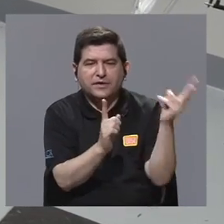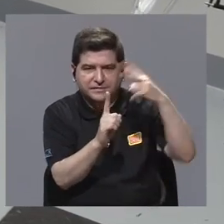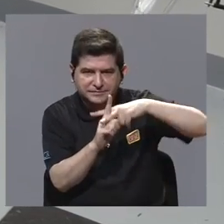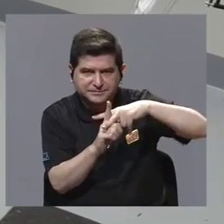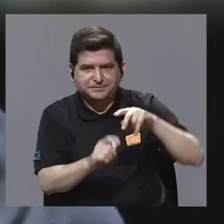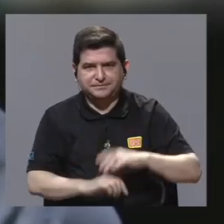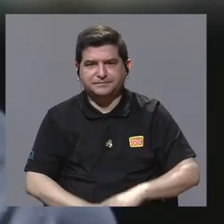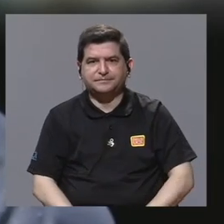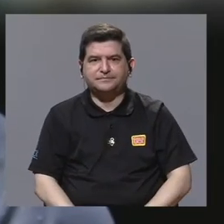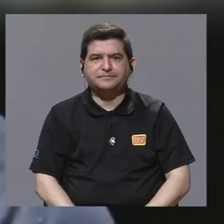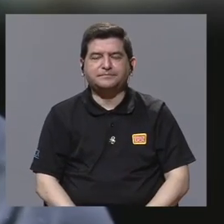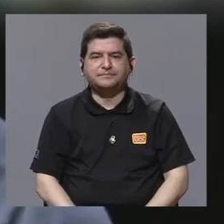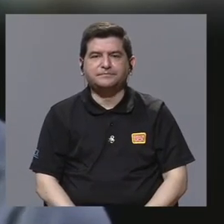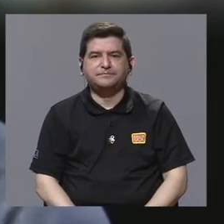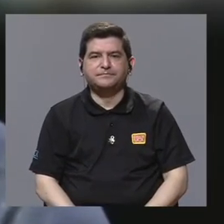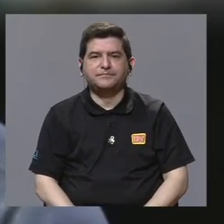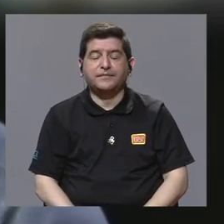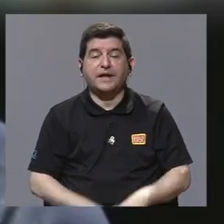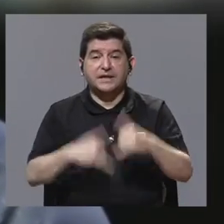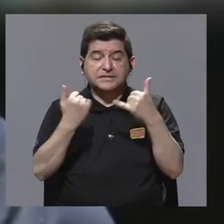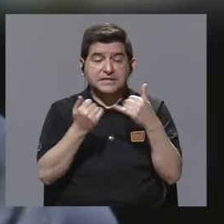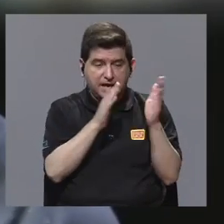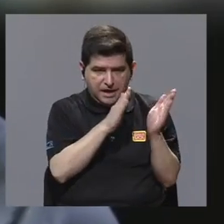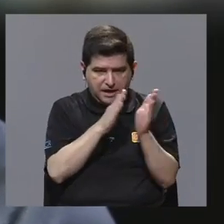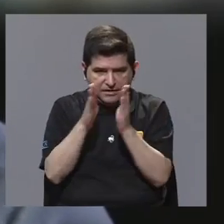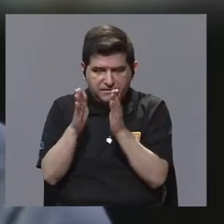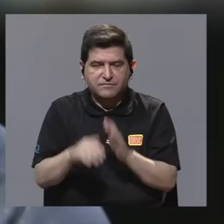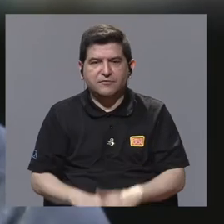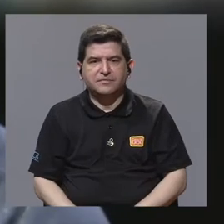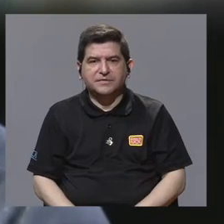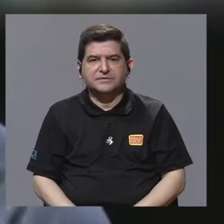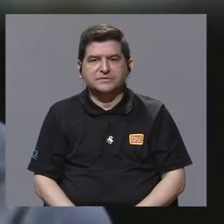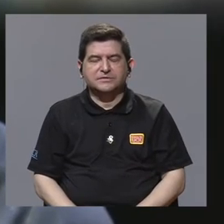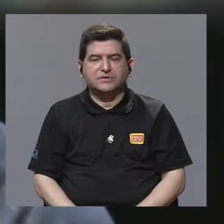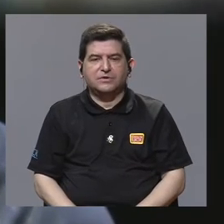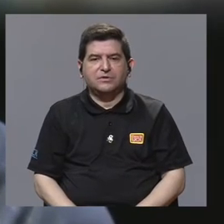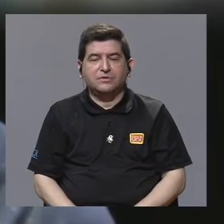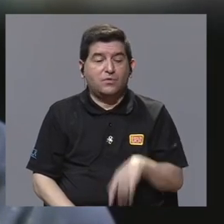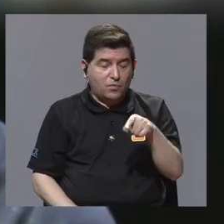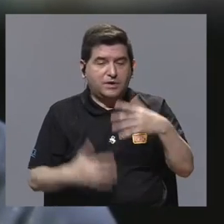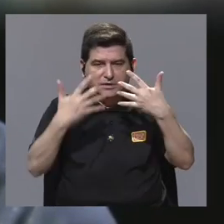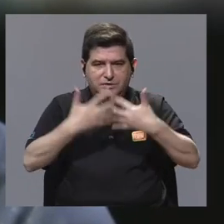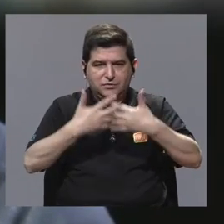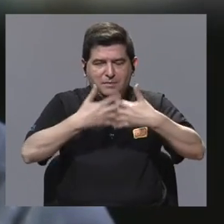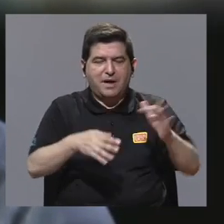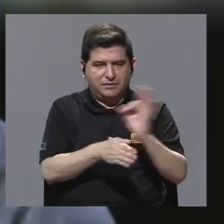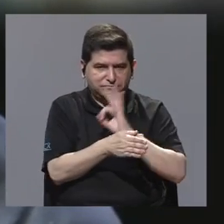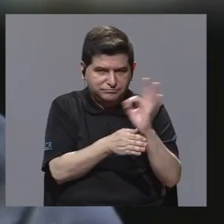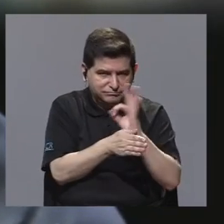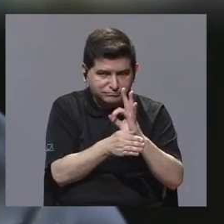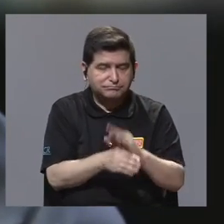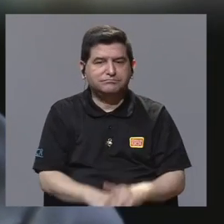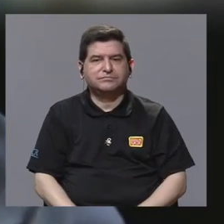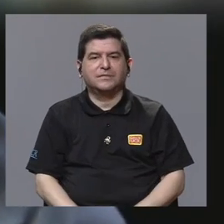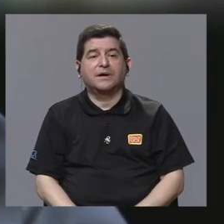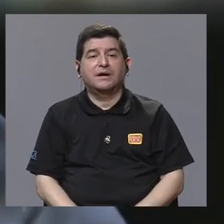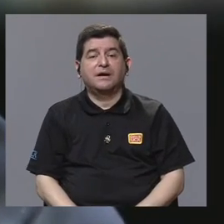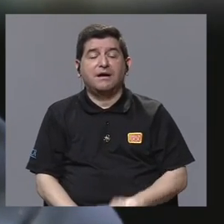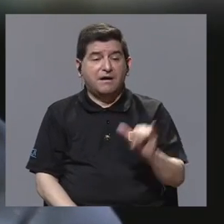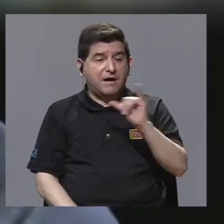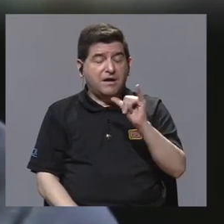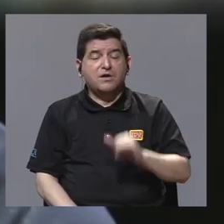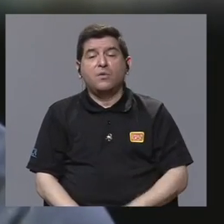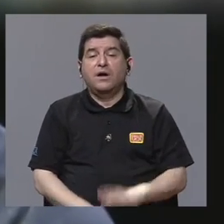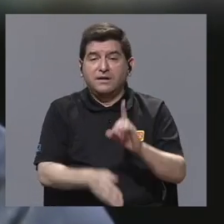aplicadas. En formación, ya cuando el ciclotron esté funcionando, pues los